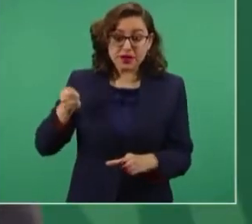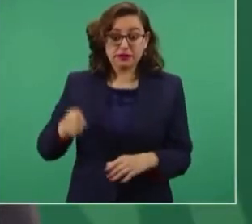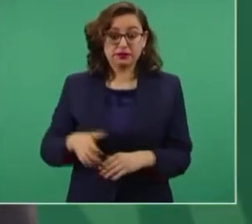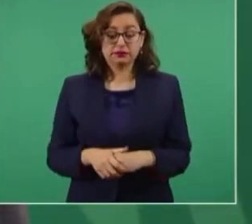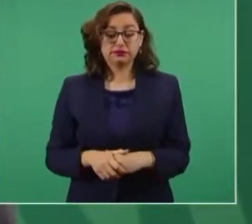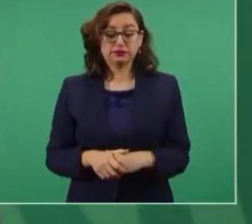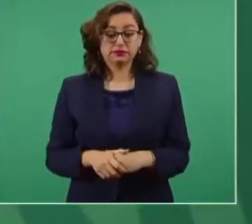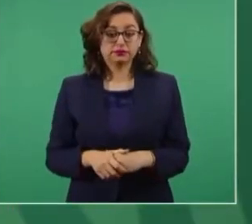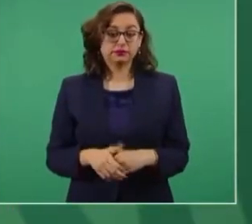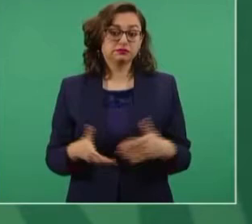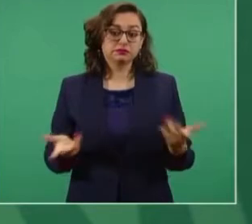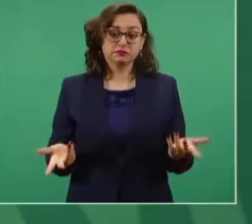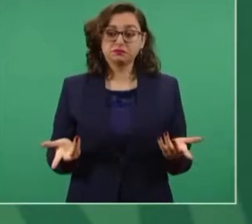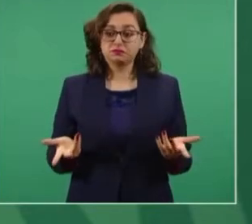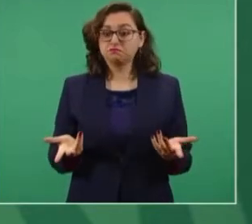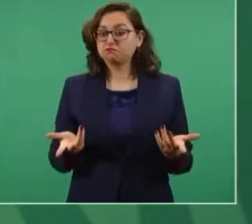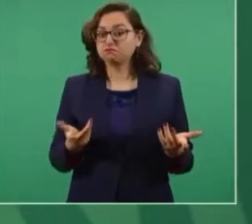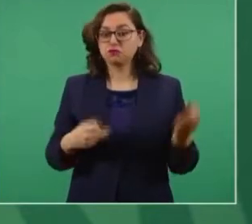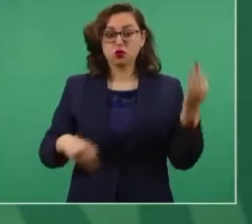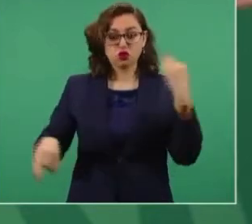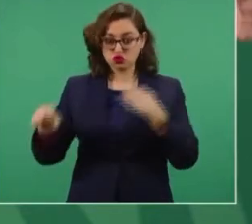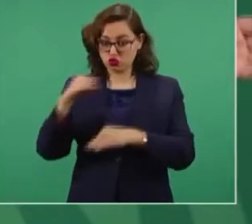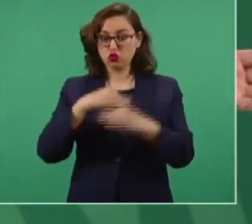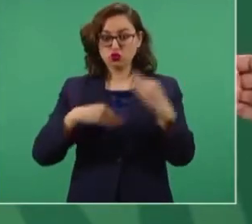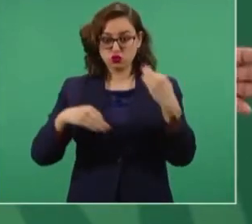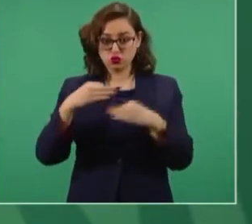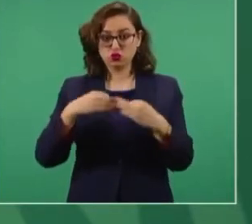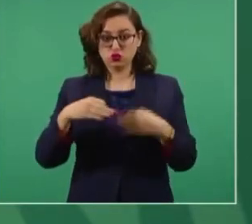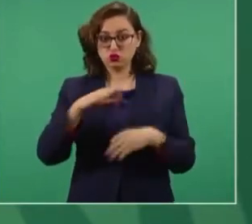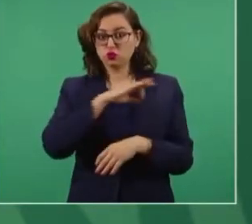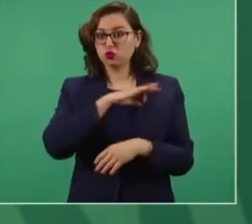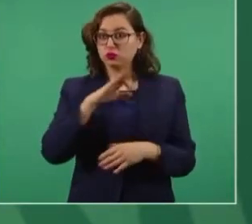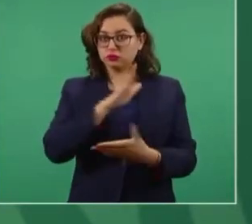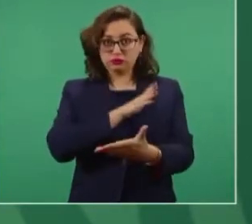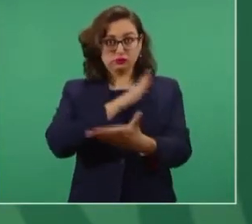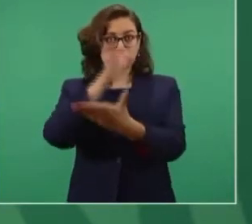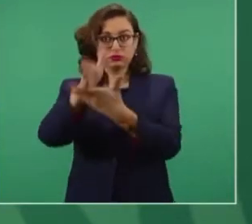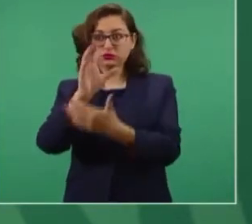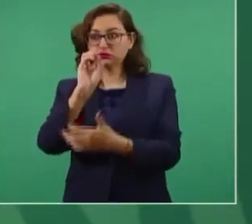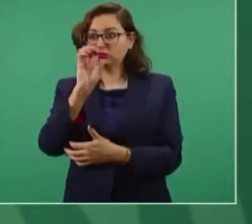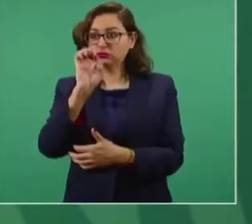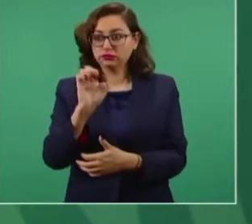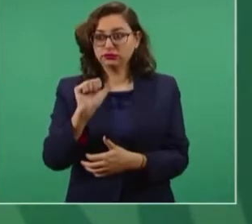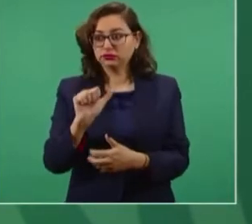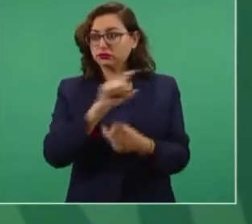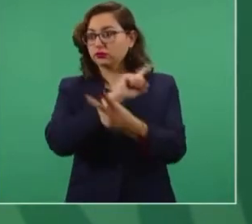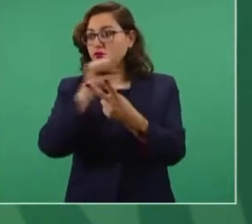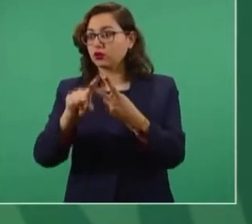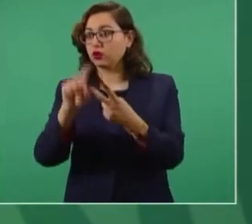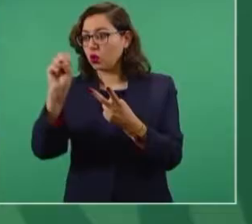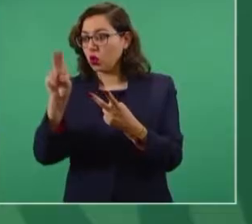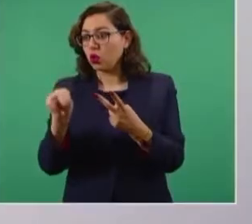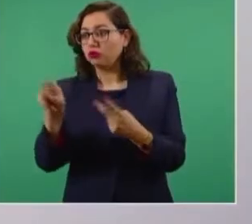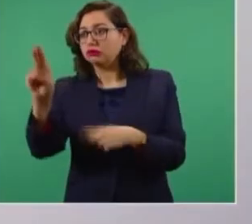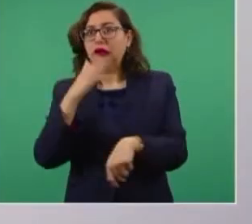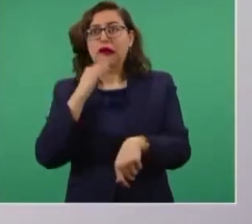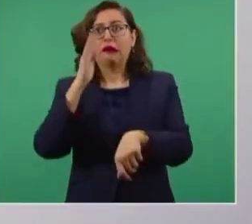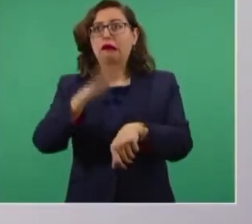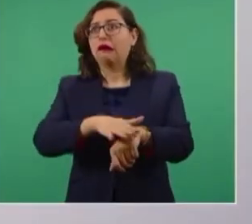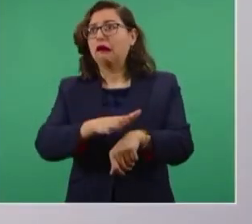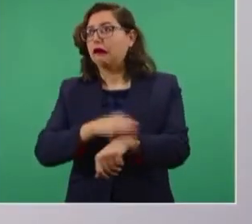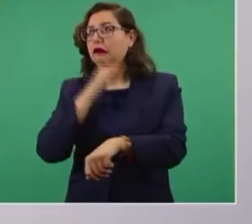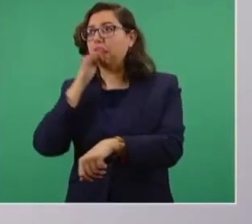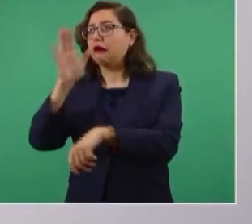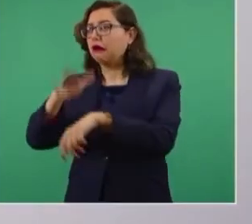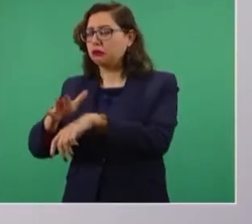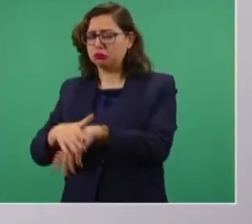y todo el mundo tiene derecho a ir a la OEA, a la ONU, a cualquier organismo